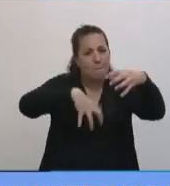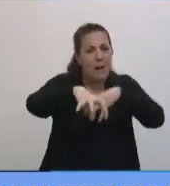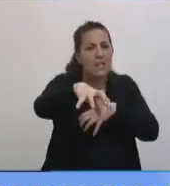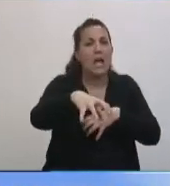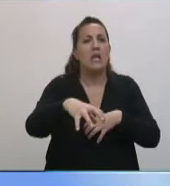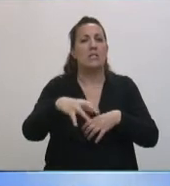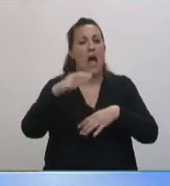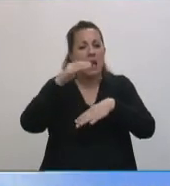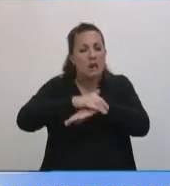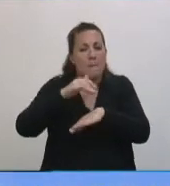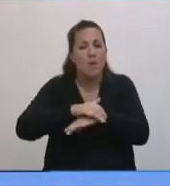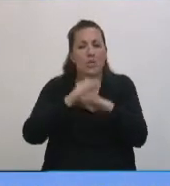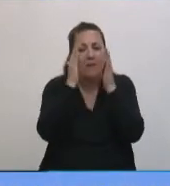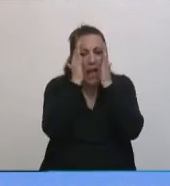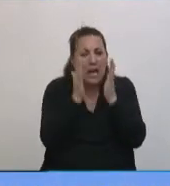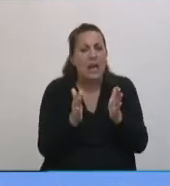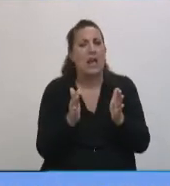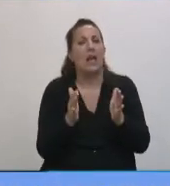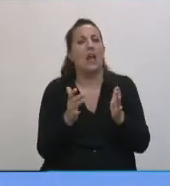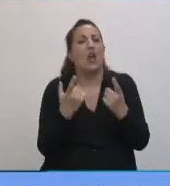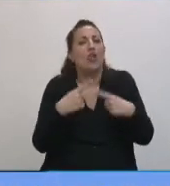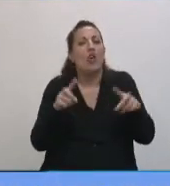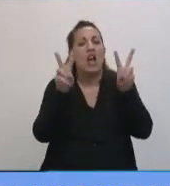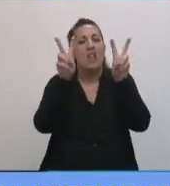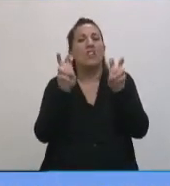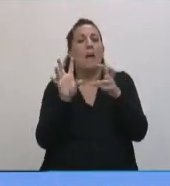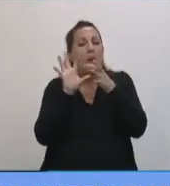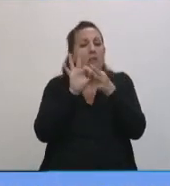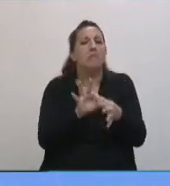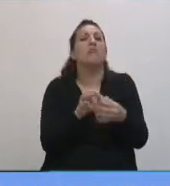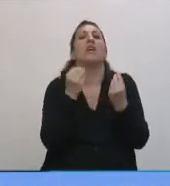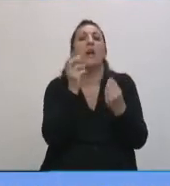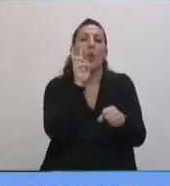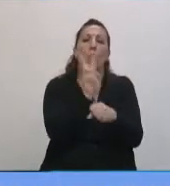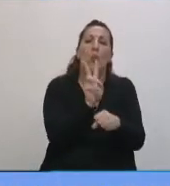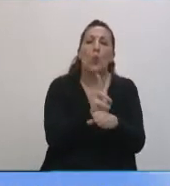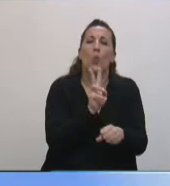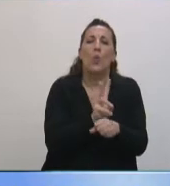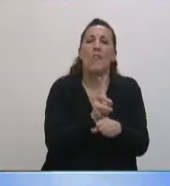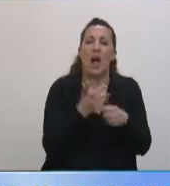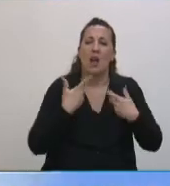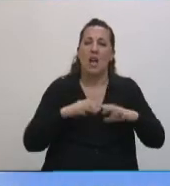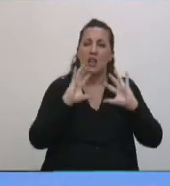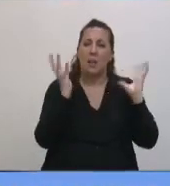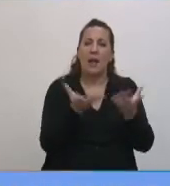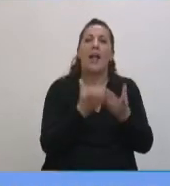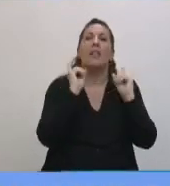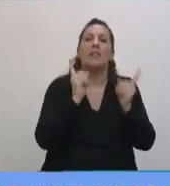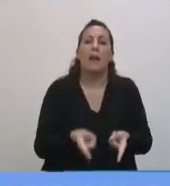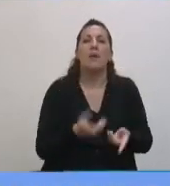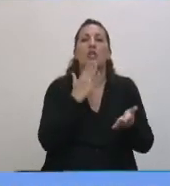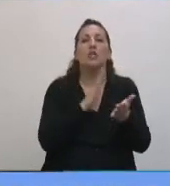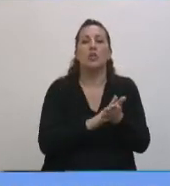comprometerse en cuestiones y aspectos vinculados a la preservación del medio ambiente y también de la biodiversidad.